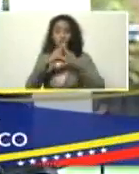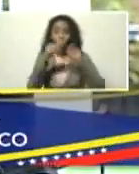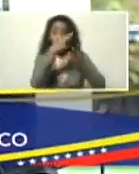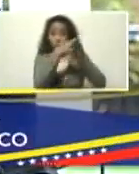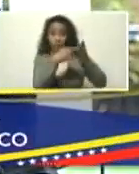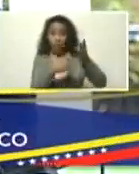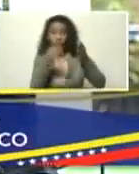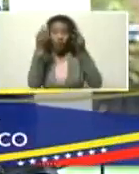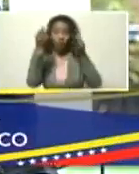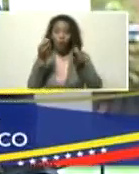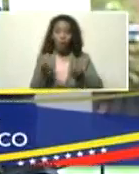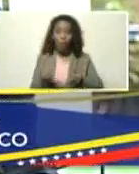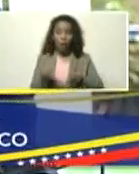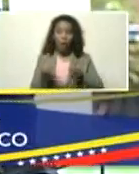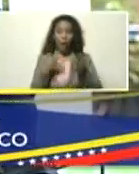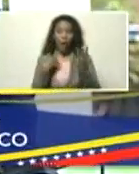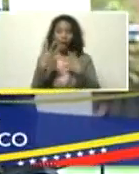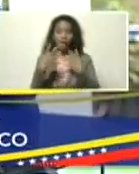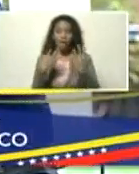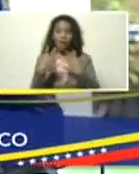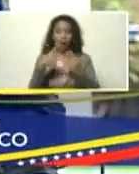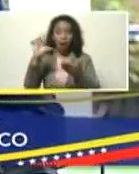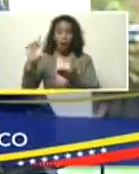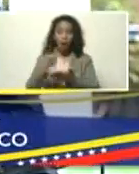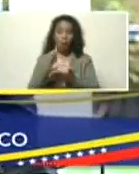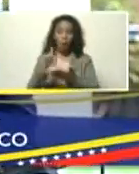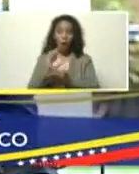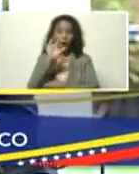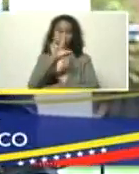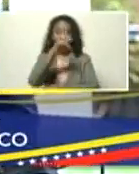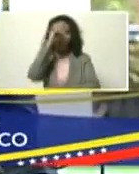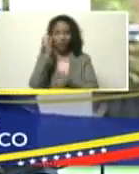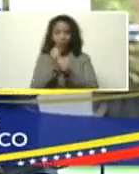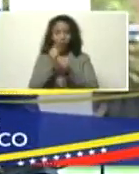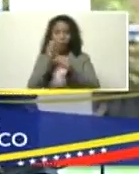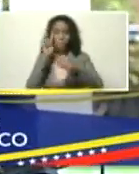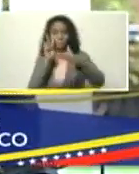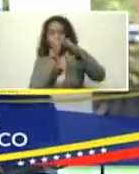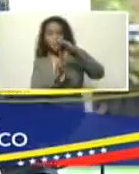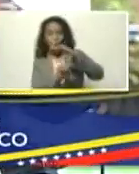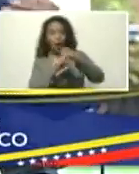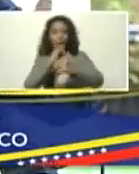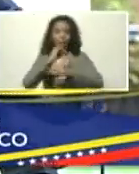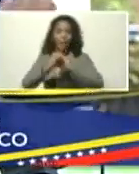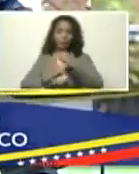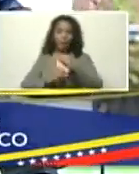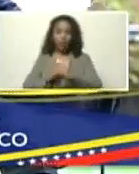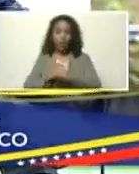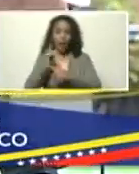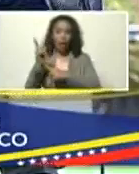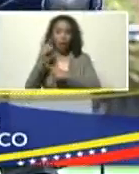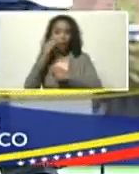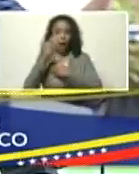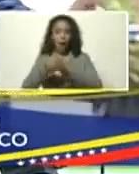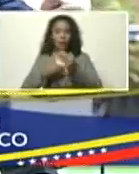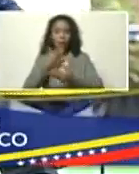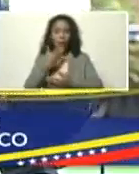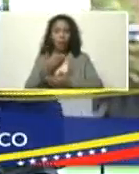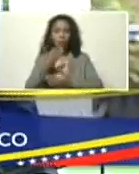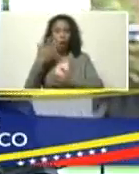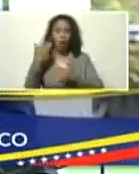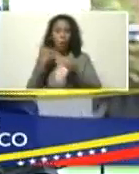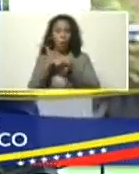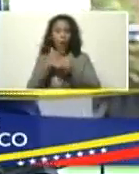formales en la feria, en nuestra feria del libro, hay tres trabajos con proyección internacional que nos permitirán a nosotros también